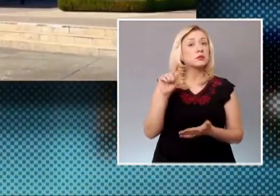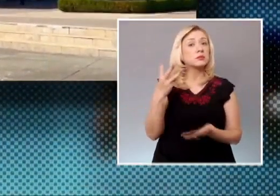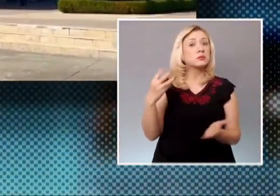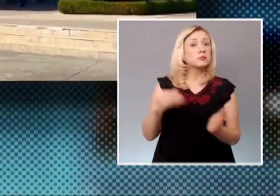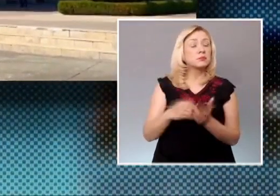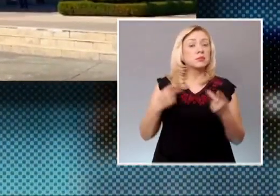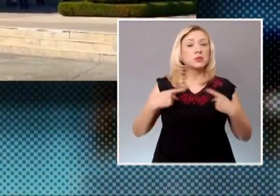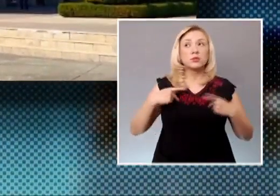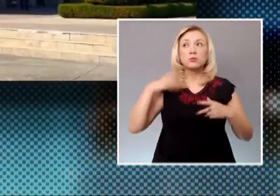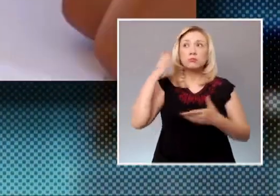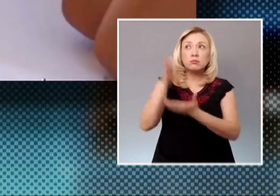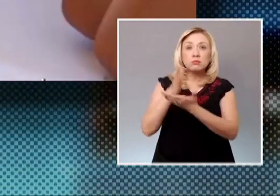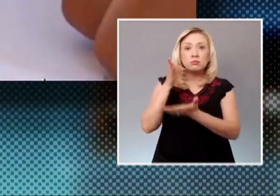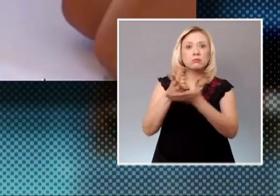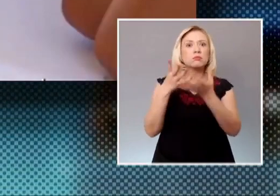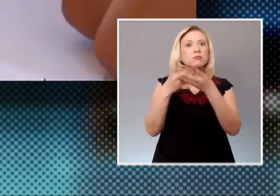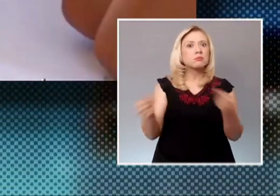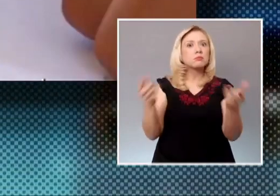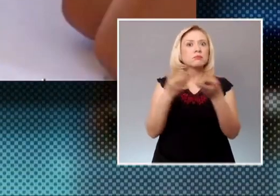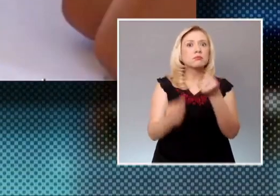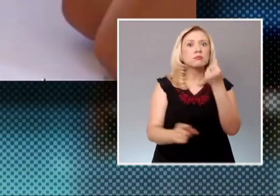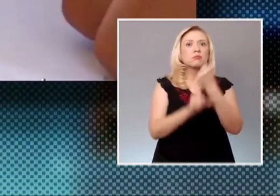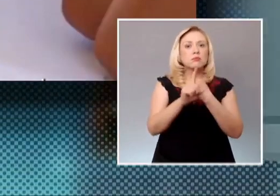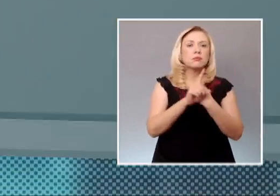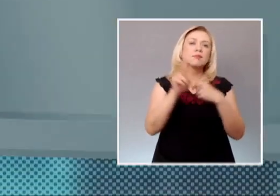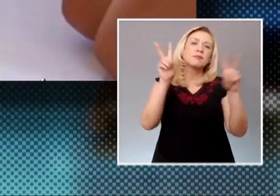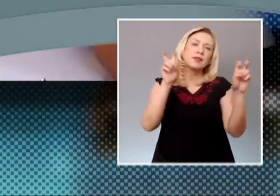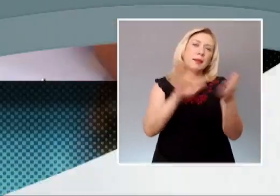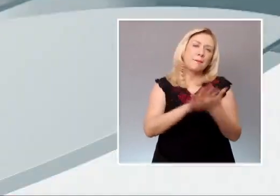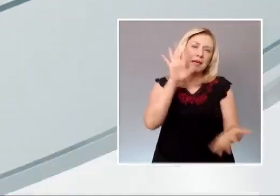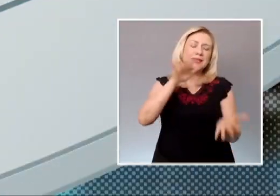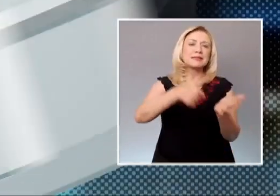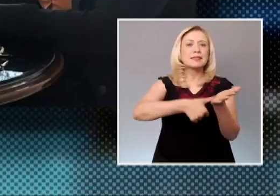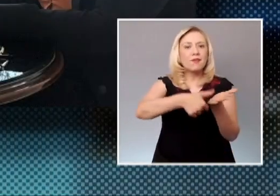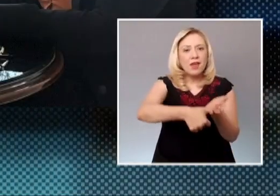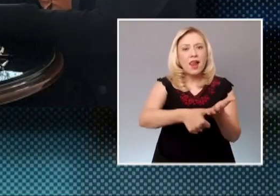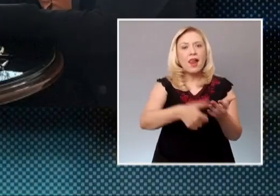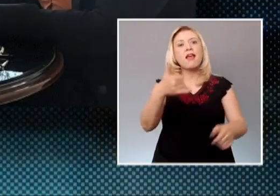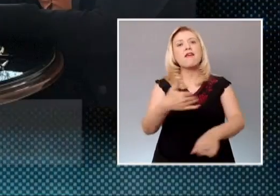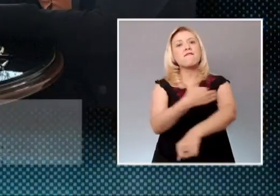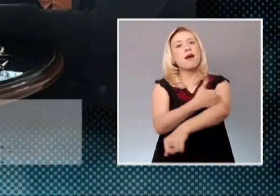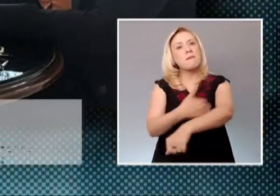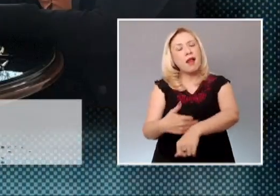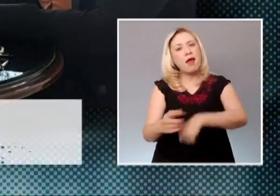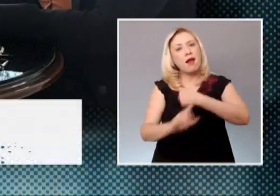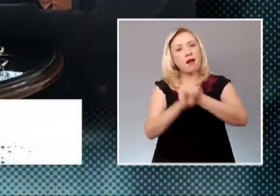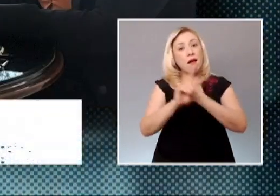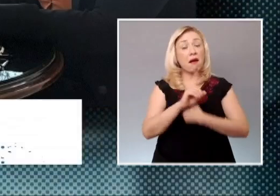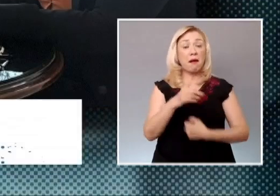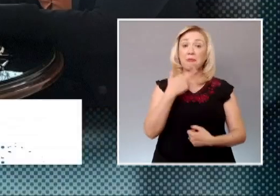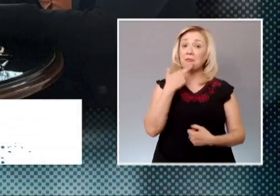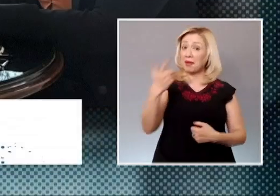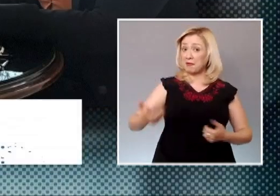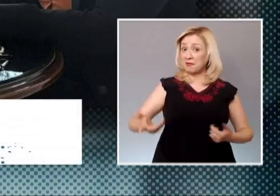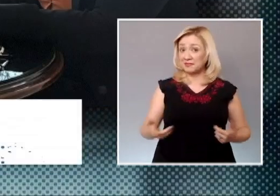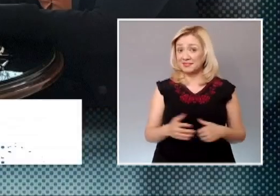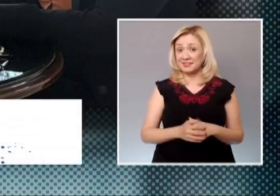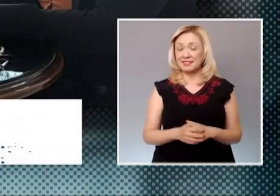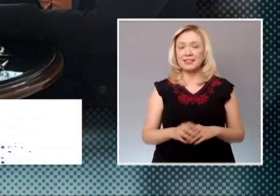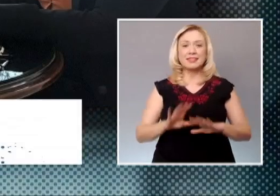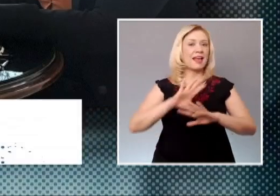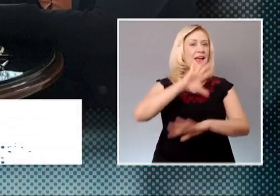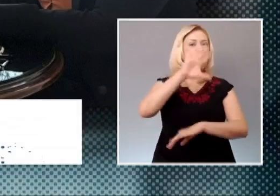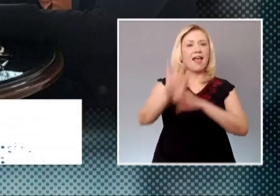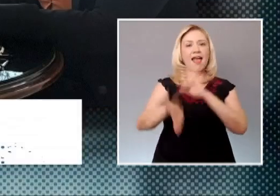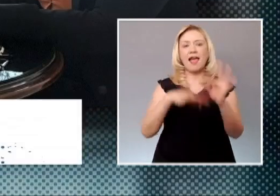mayoría en las materias civil y familiar. Concluyó la instalación de las juntas plenarias en las